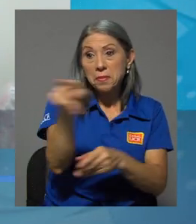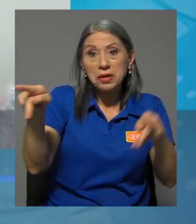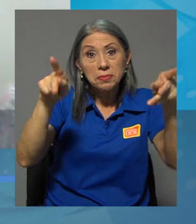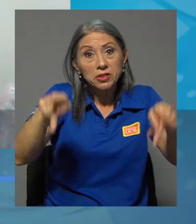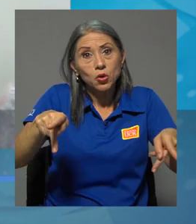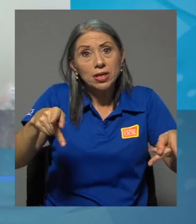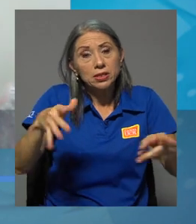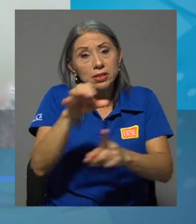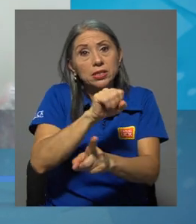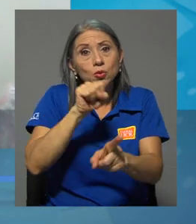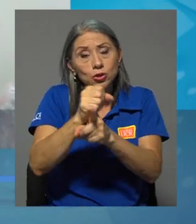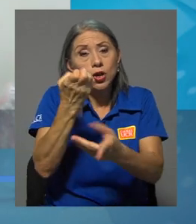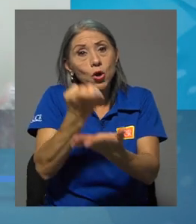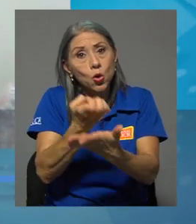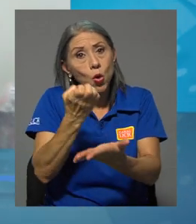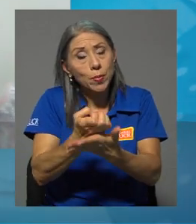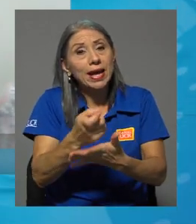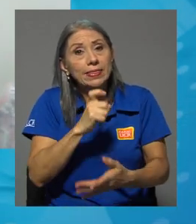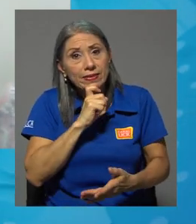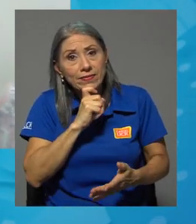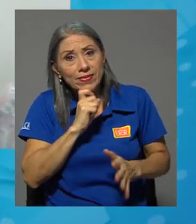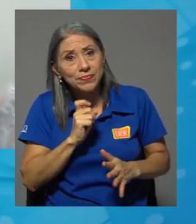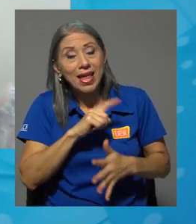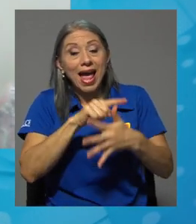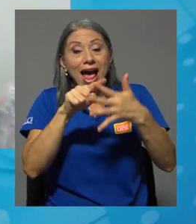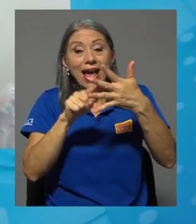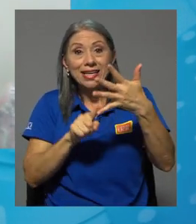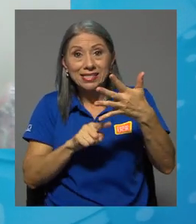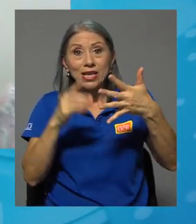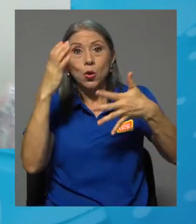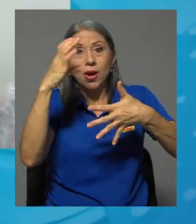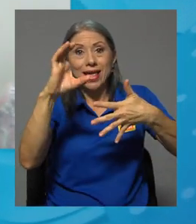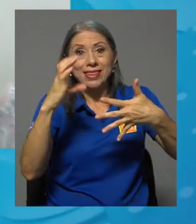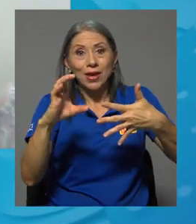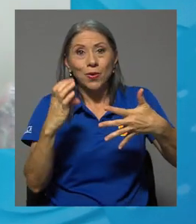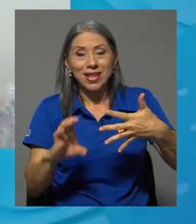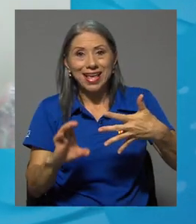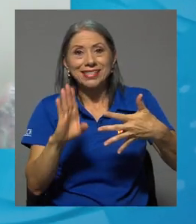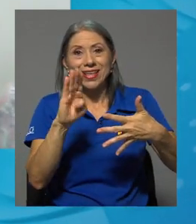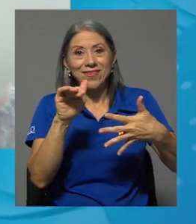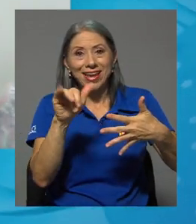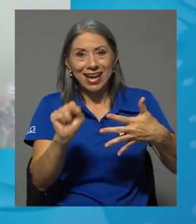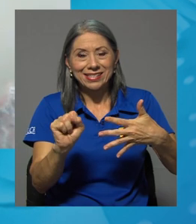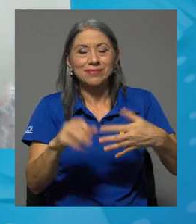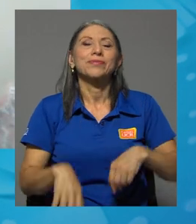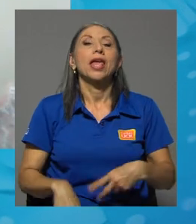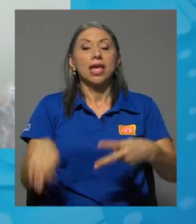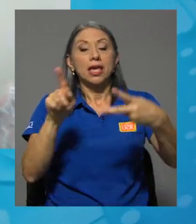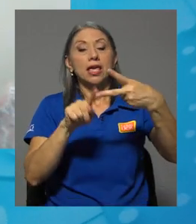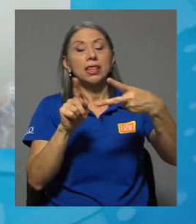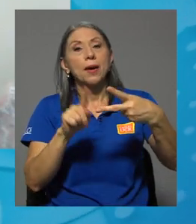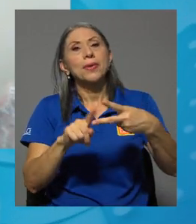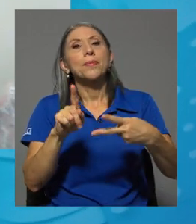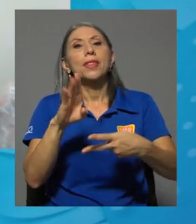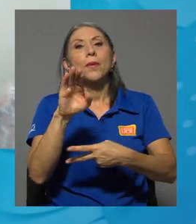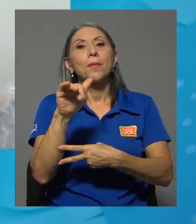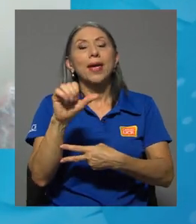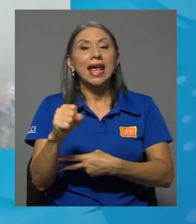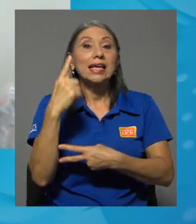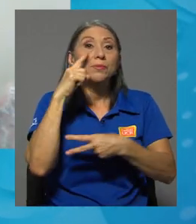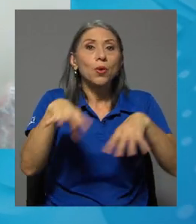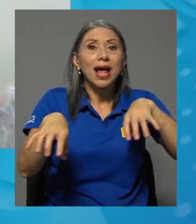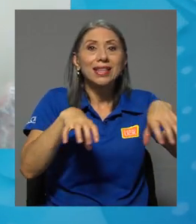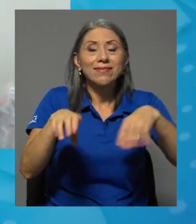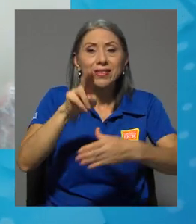personas, digamos, en una situación económica vulnerable. Hay cinco categorías de becas, eso es en una línea y también están lo que se denominan becas por actividades